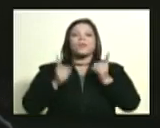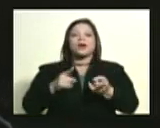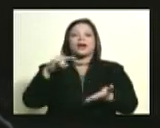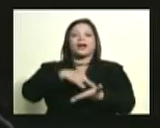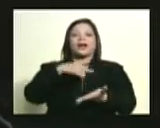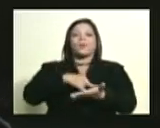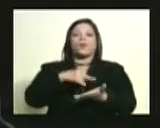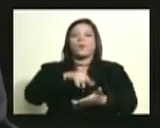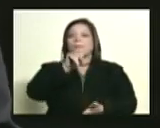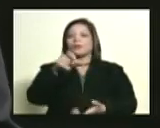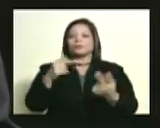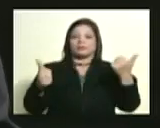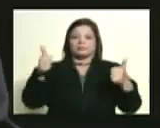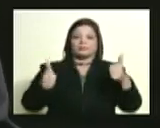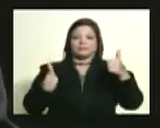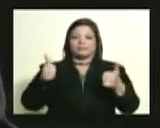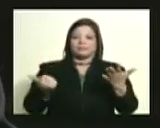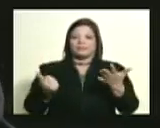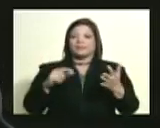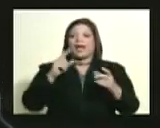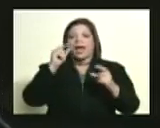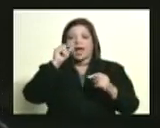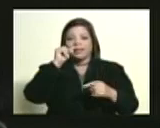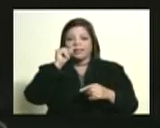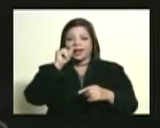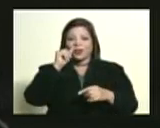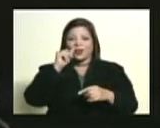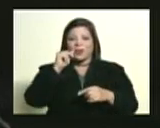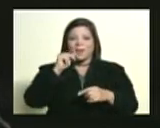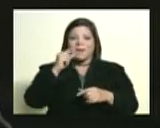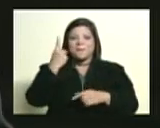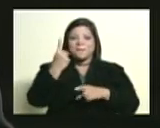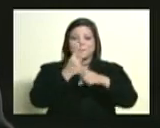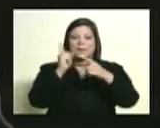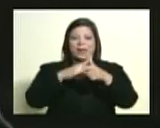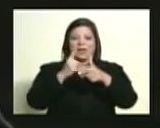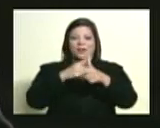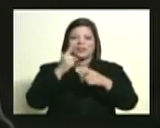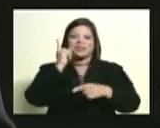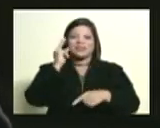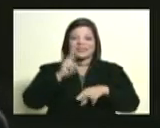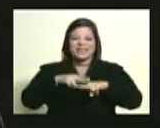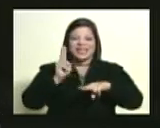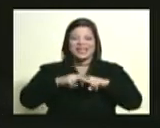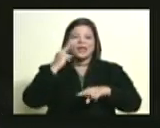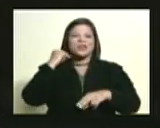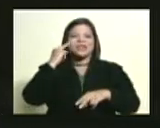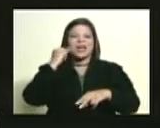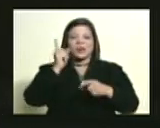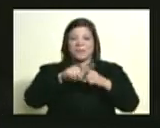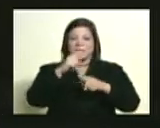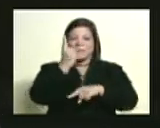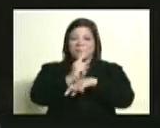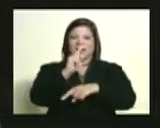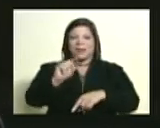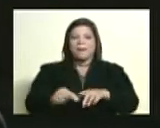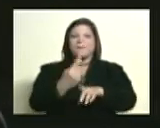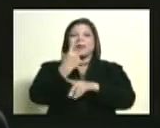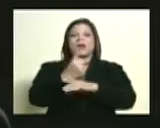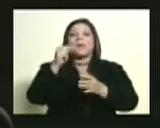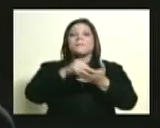preguntaba, se preguntaba eso, qué hubiera pasado si Negro I no muere en Carabobo, qué hubiera sido la suerte del Negro I enero en